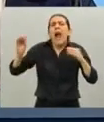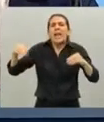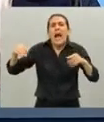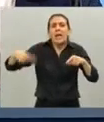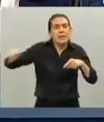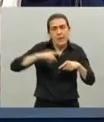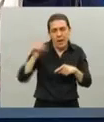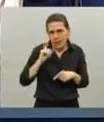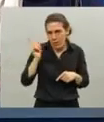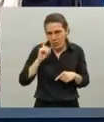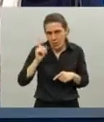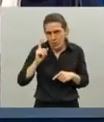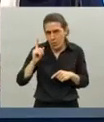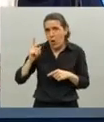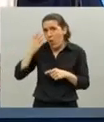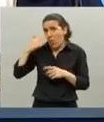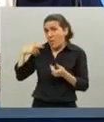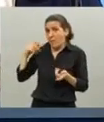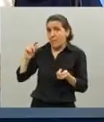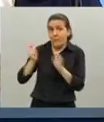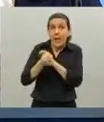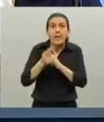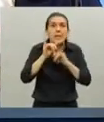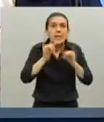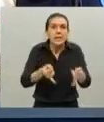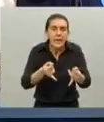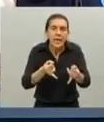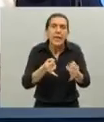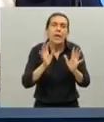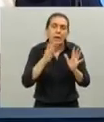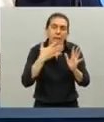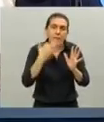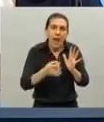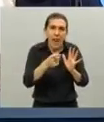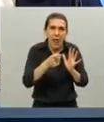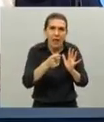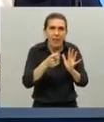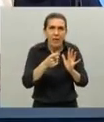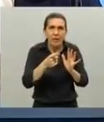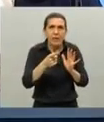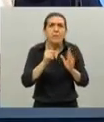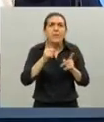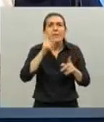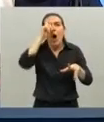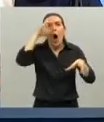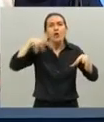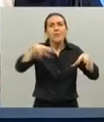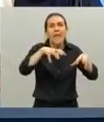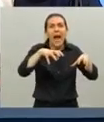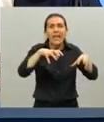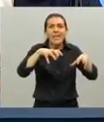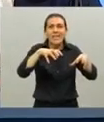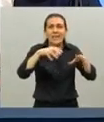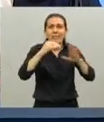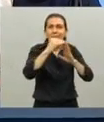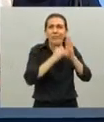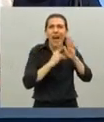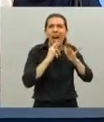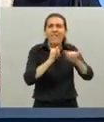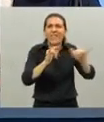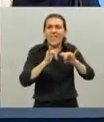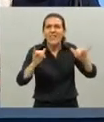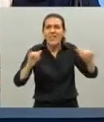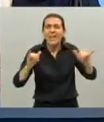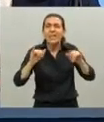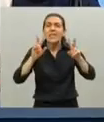normales pero también es cierto que lo que reportan los centros de salud es que por el cuidado